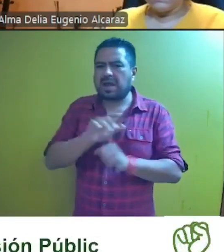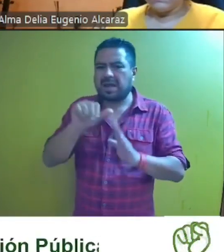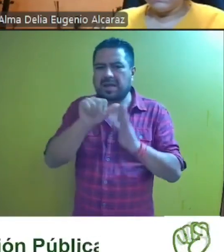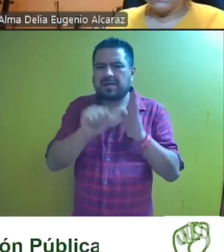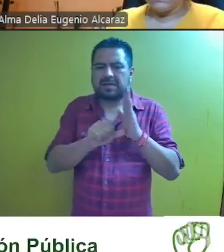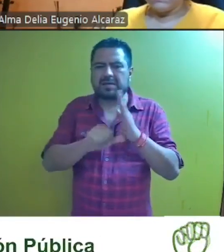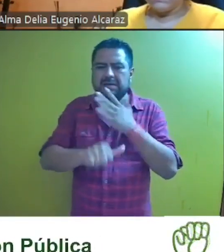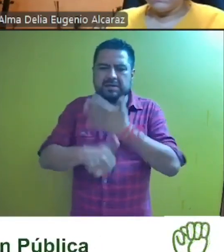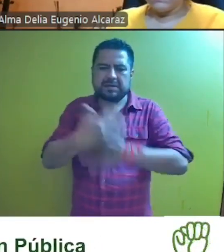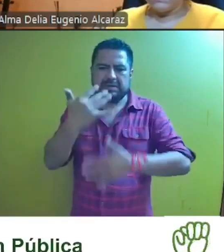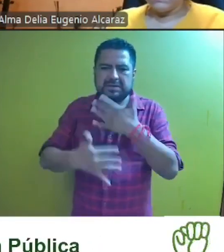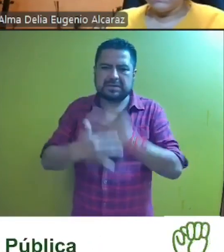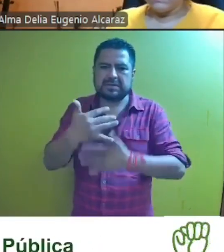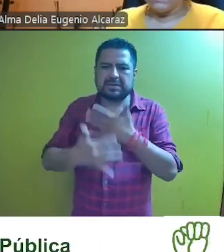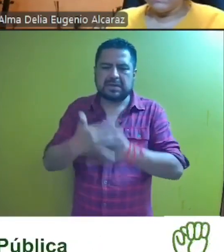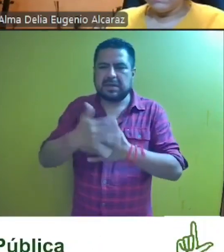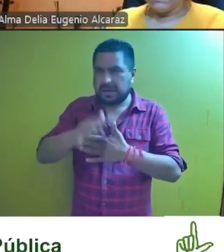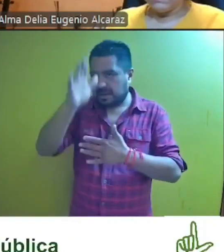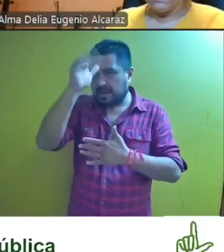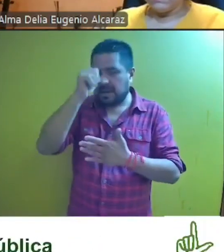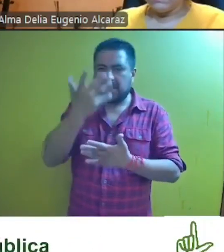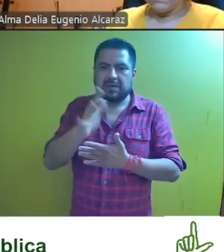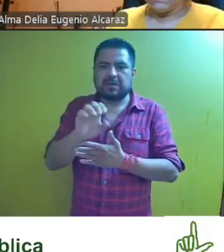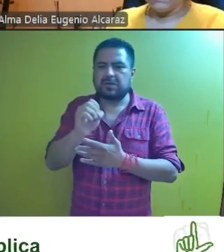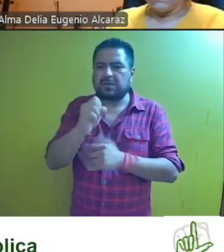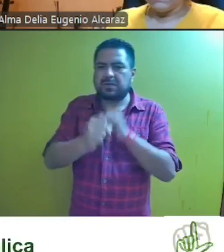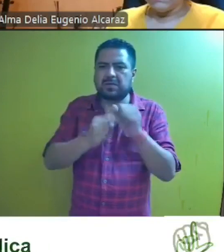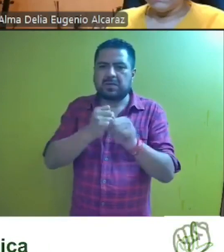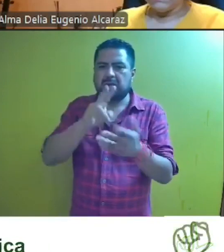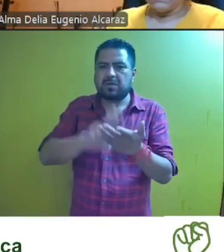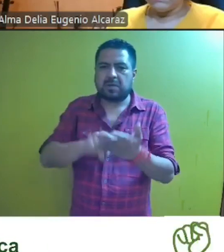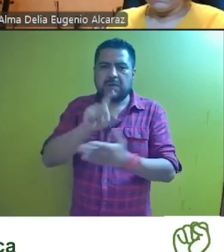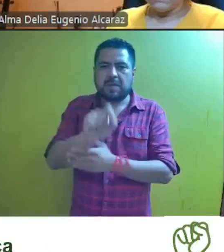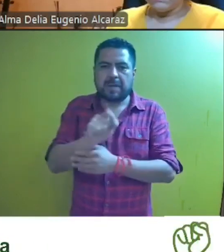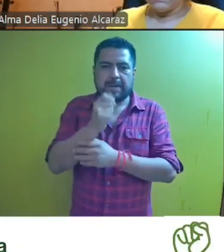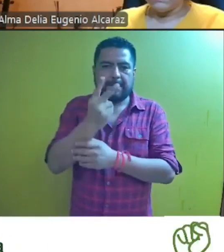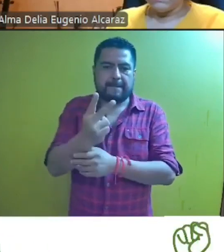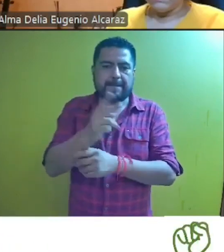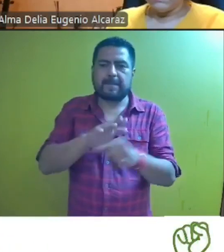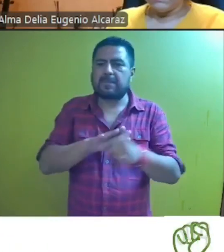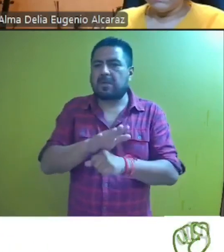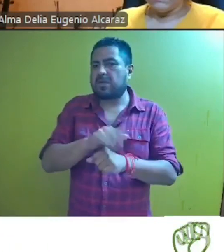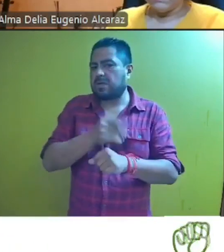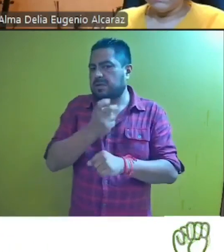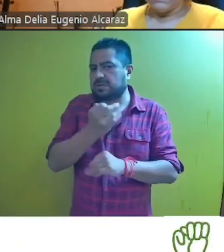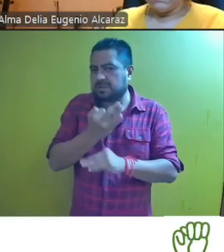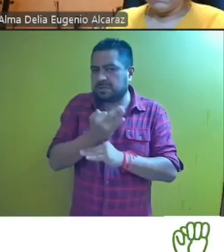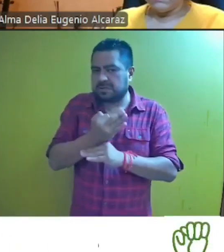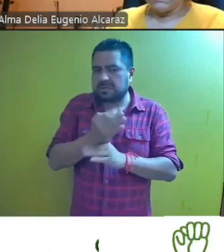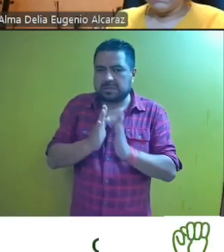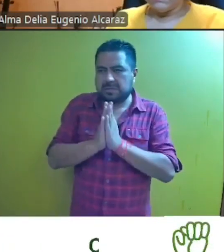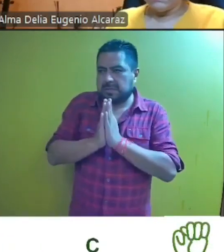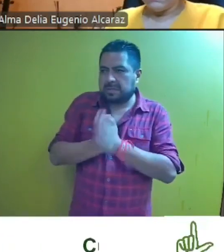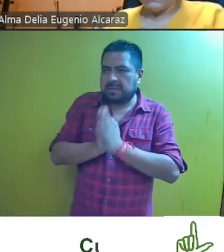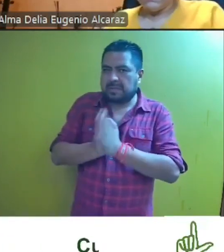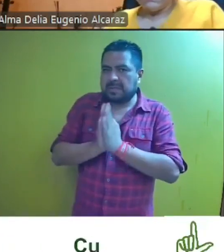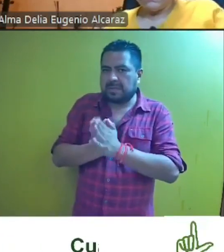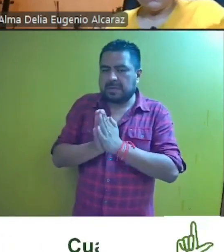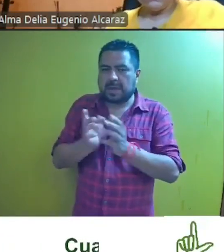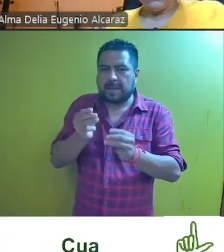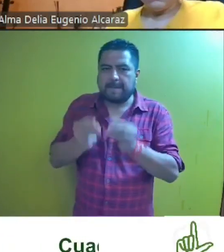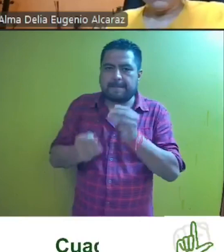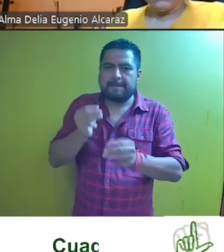artículo quince aprobado el diez de octubre del dos mil veintidós por lo tanto le solicito a la